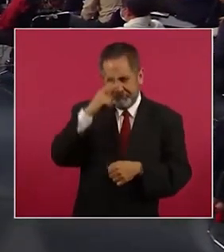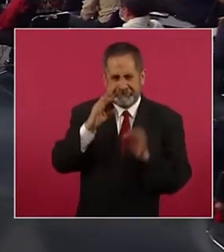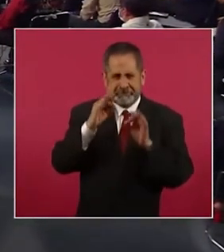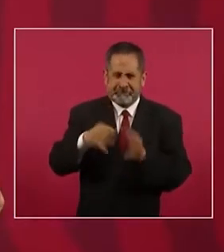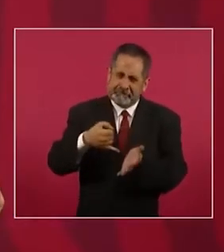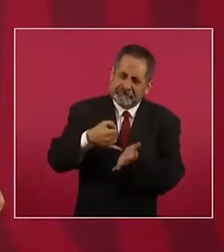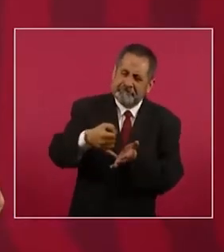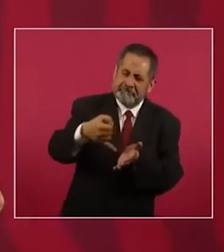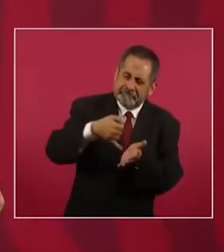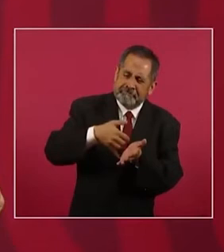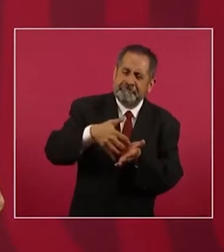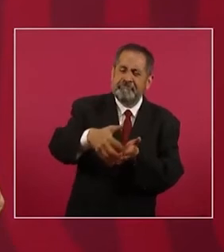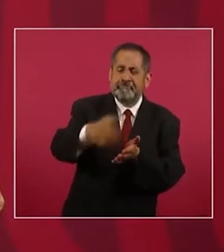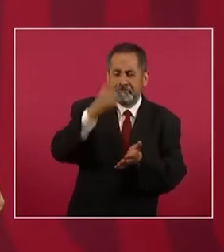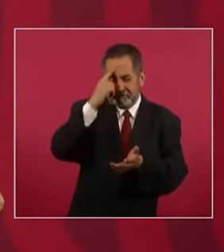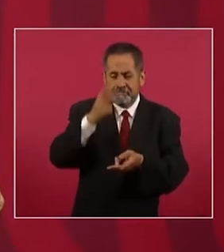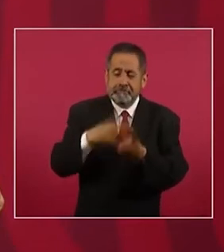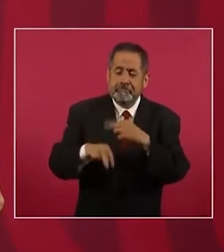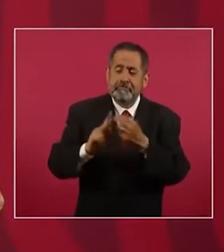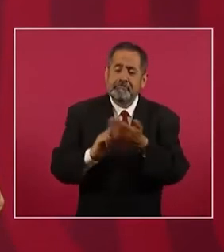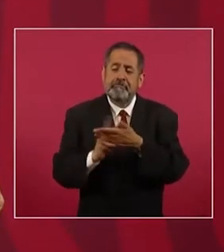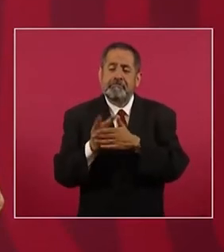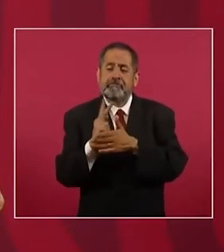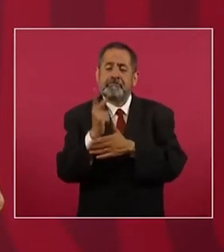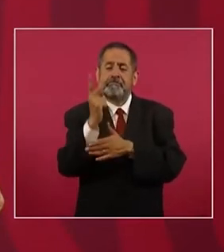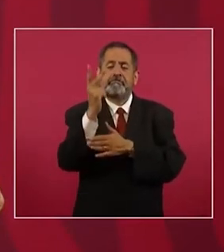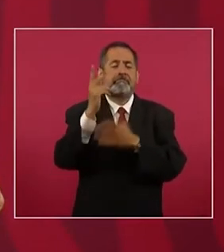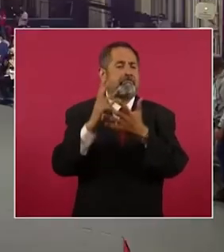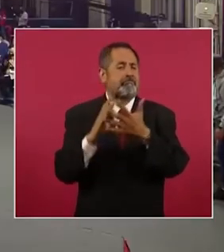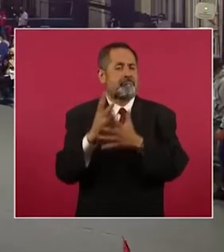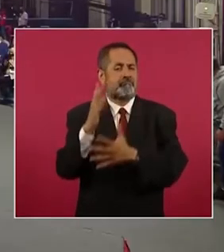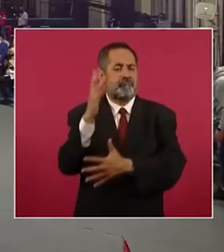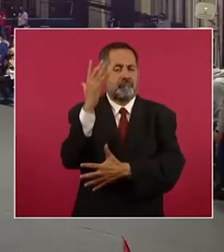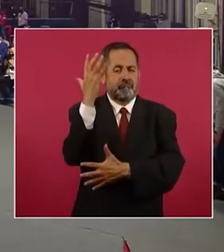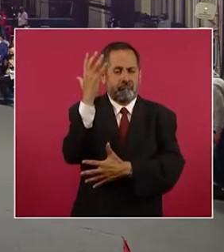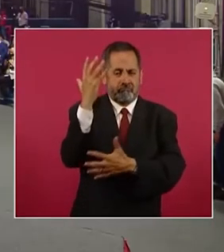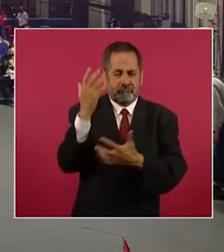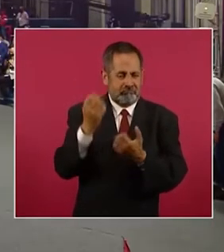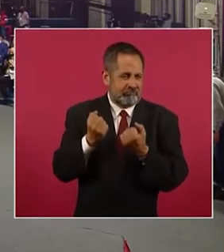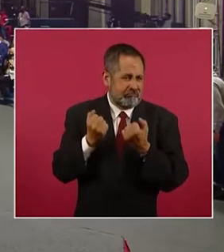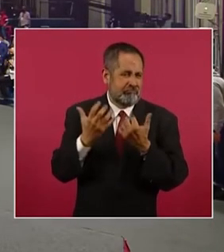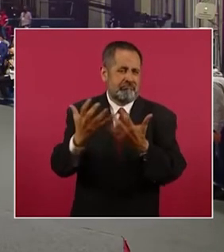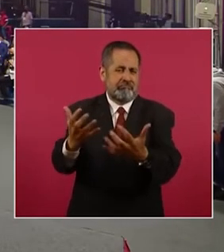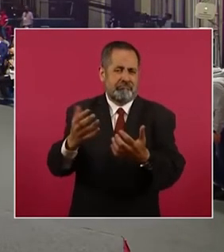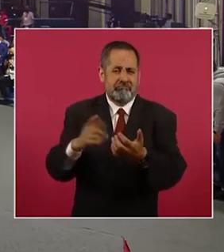no esto este lo hacen